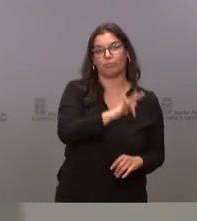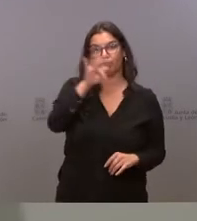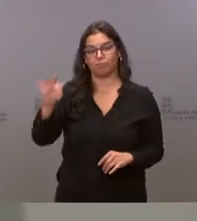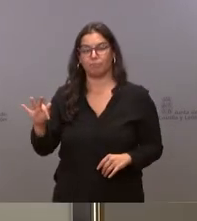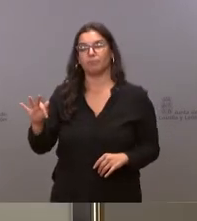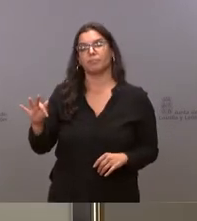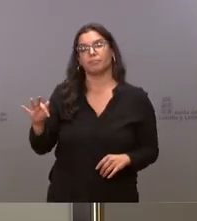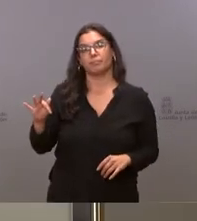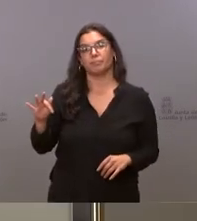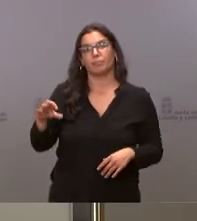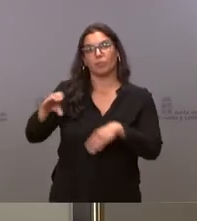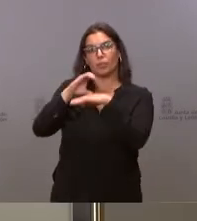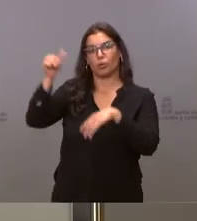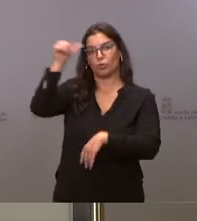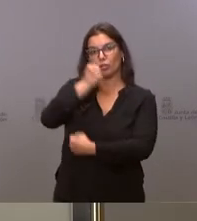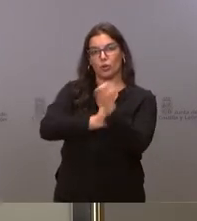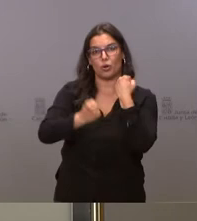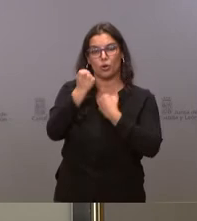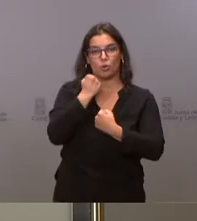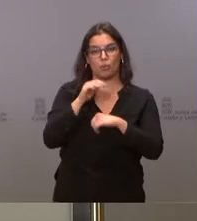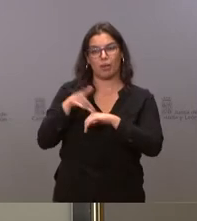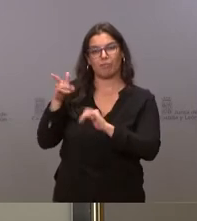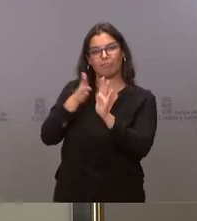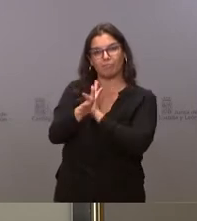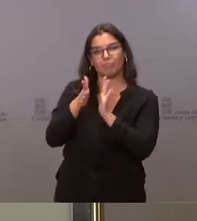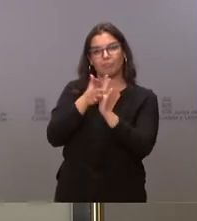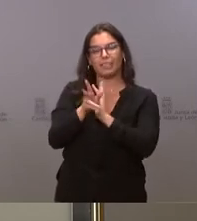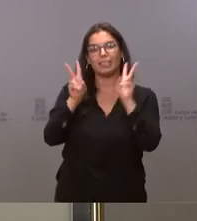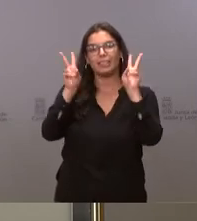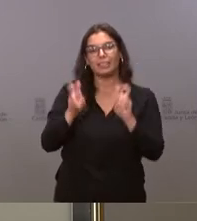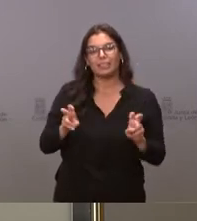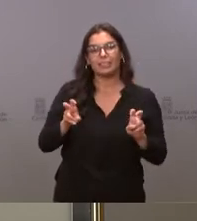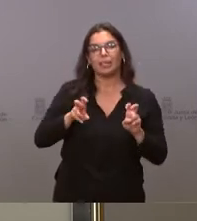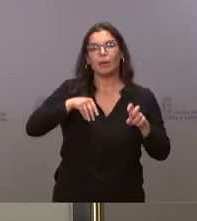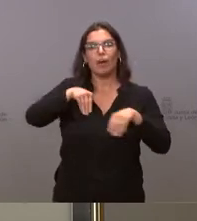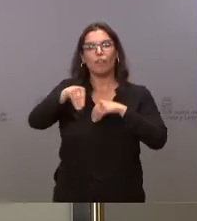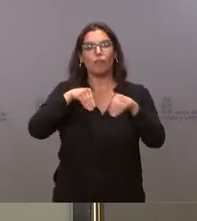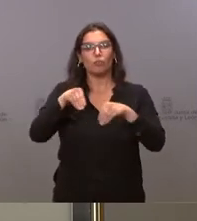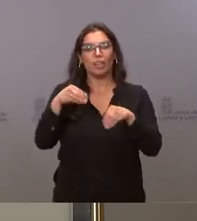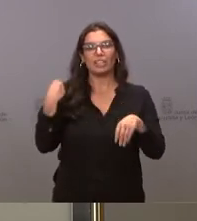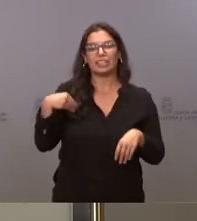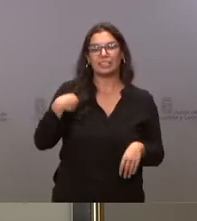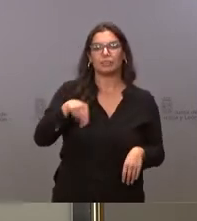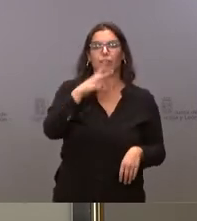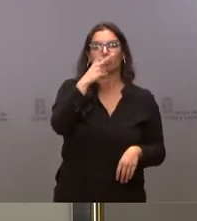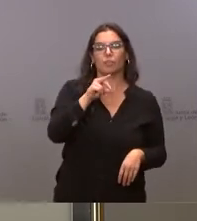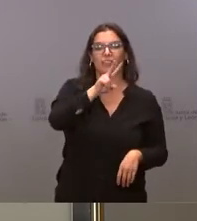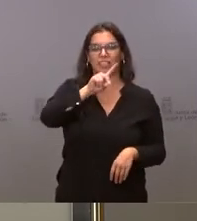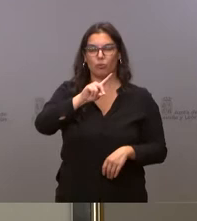al consejero de Economía para que explique la aprobación de la Estrategia RIS 3 2021-2027.